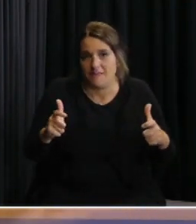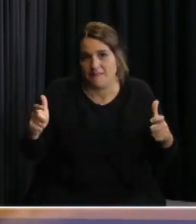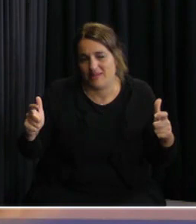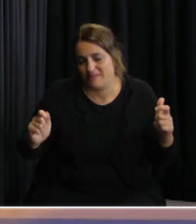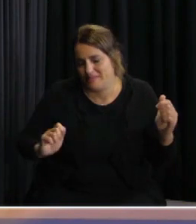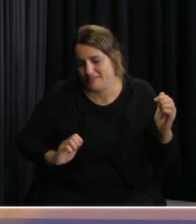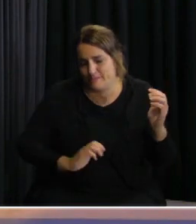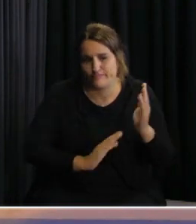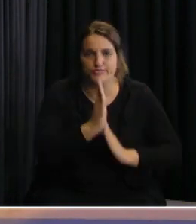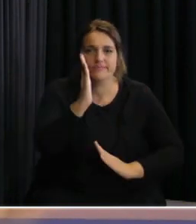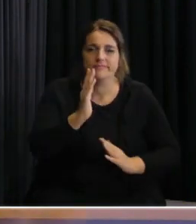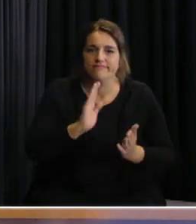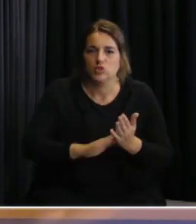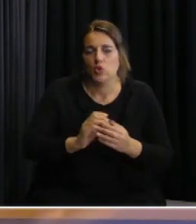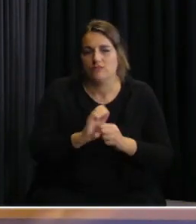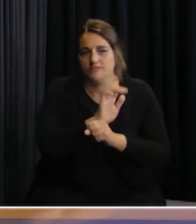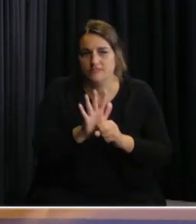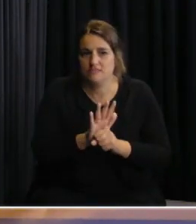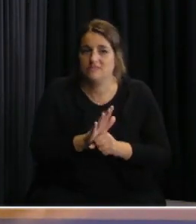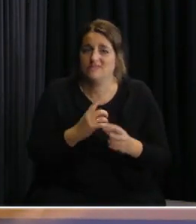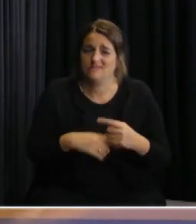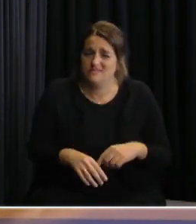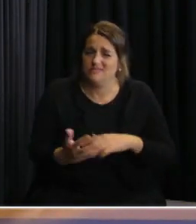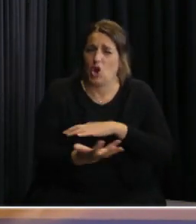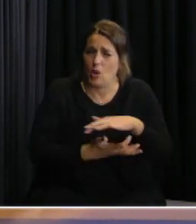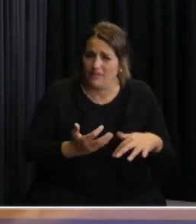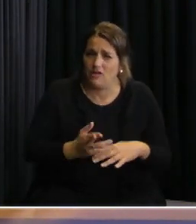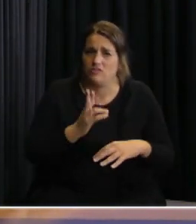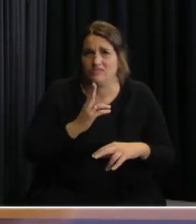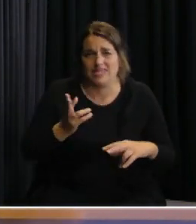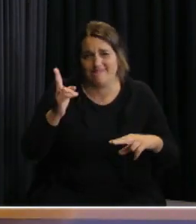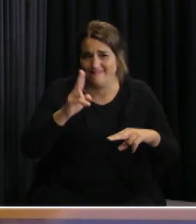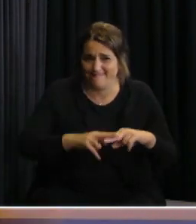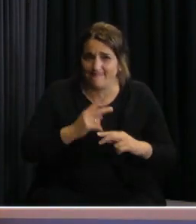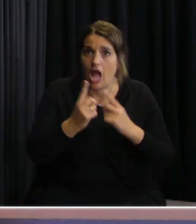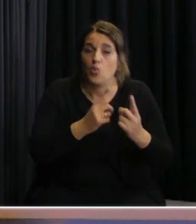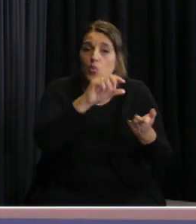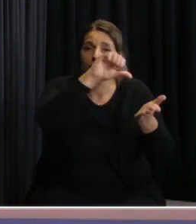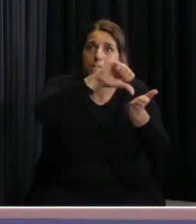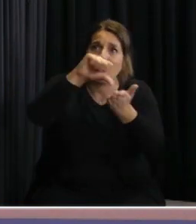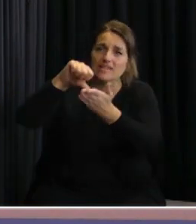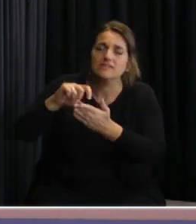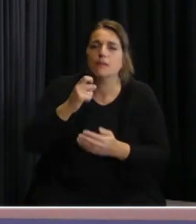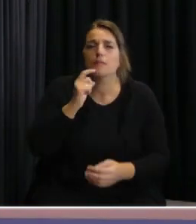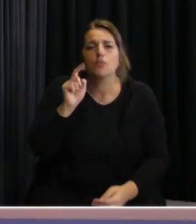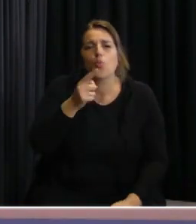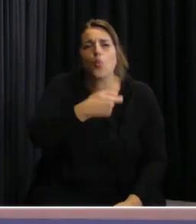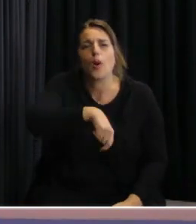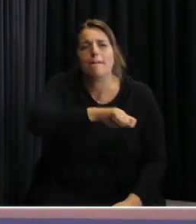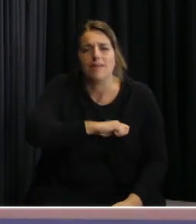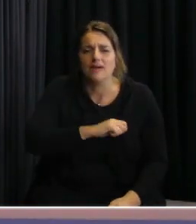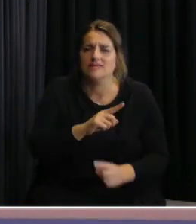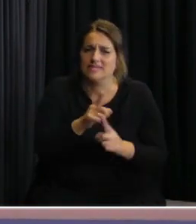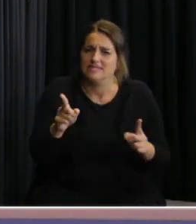el virus y a veces desenlaces complicados, pasó en algunos países como en España y en algunos